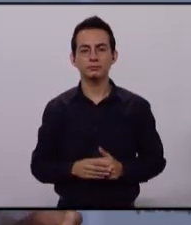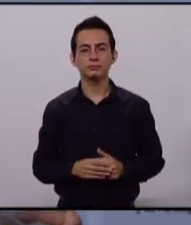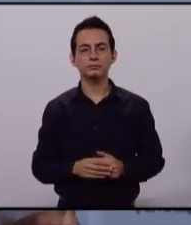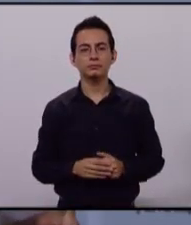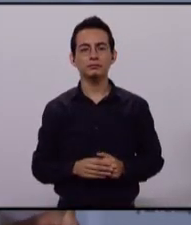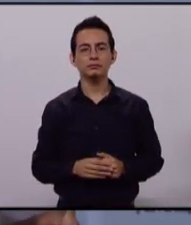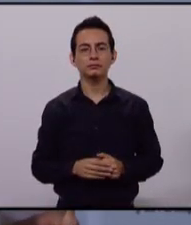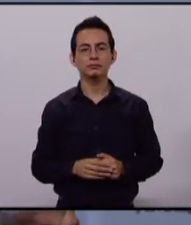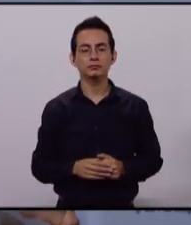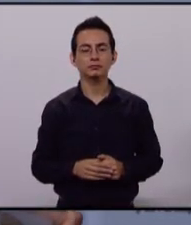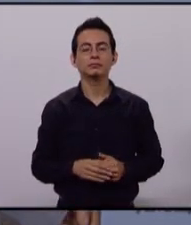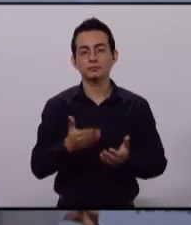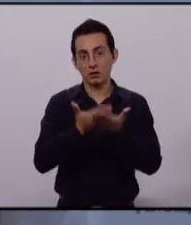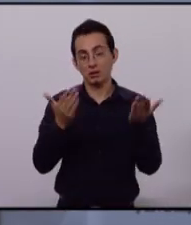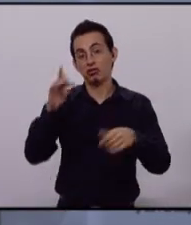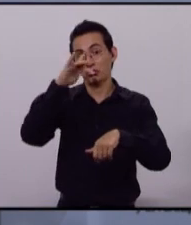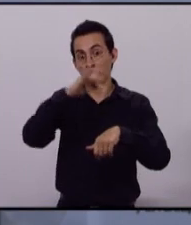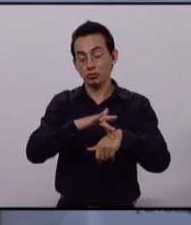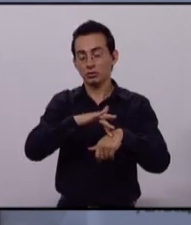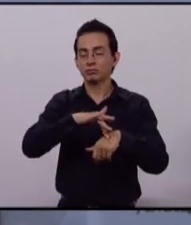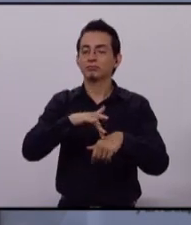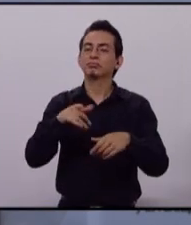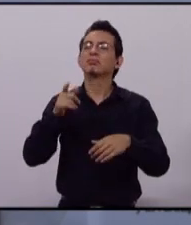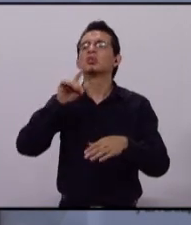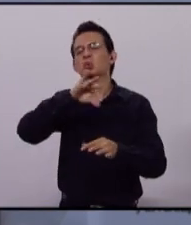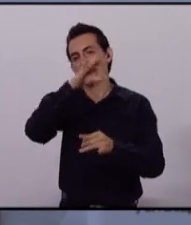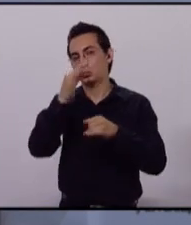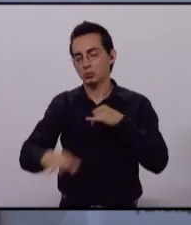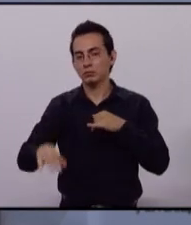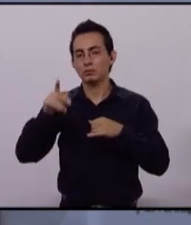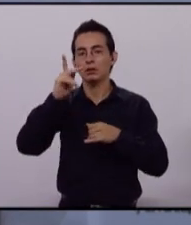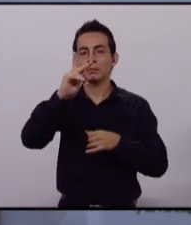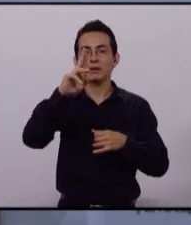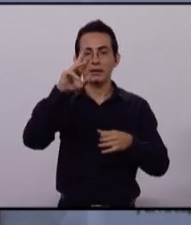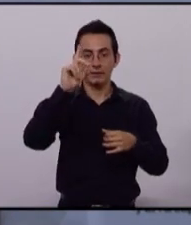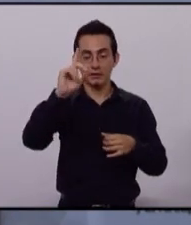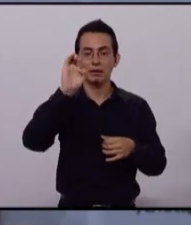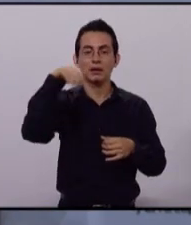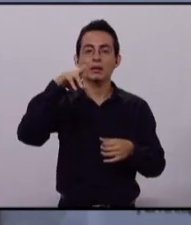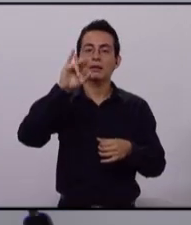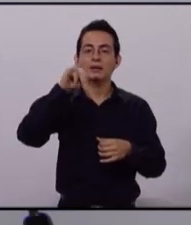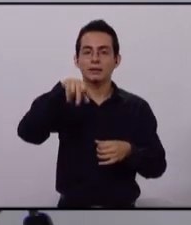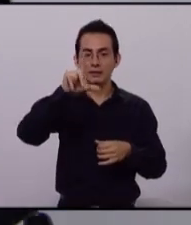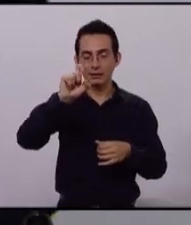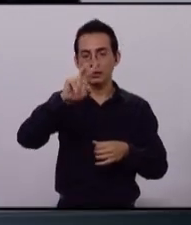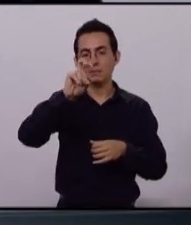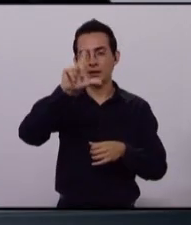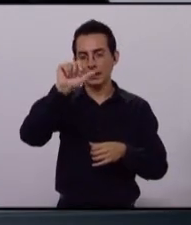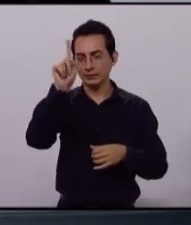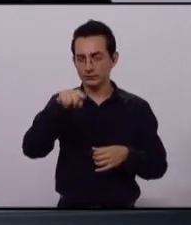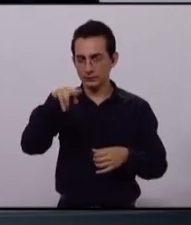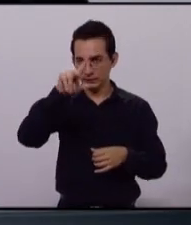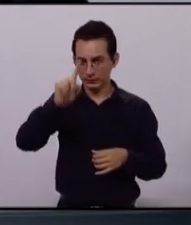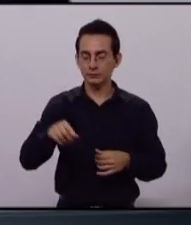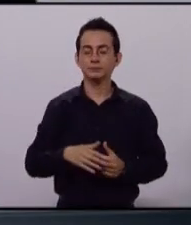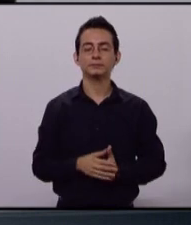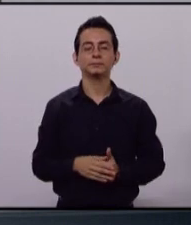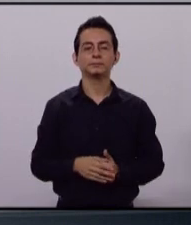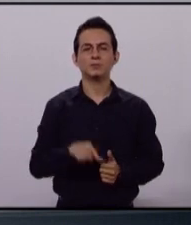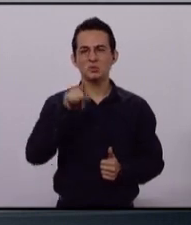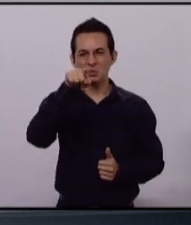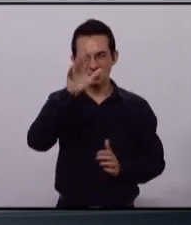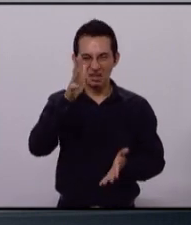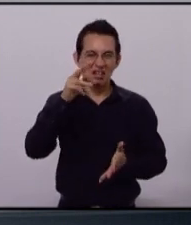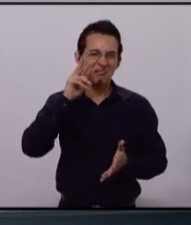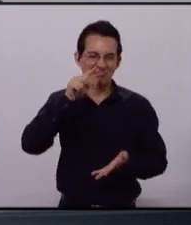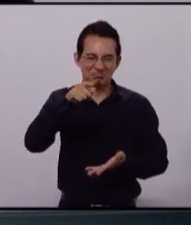Gracias, candidato. Es el turno ahora para conclusiones del candidato del PRD, Enrique Velásquez. Tú ya has visto cómo te